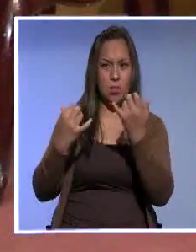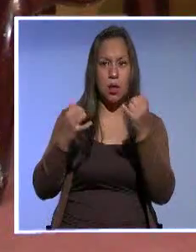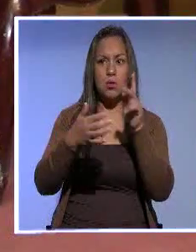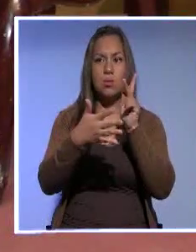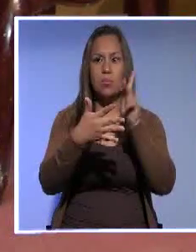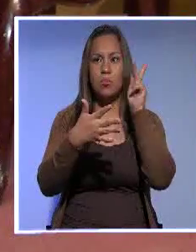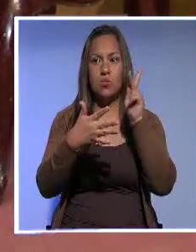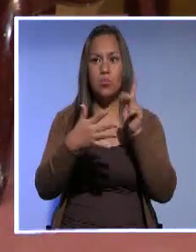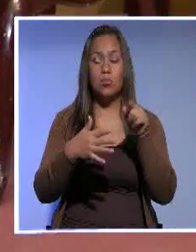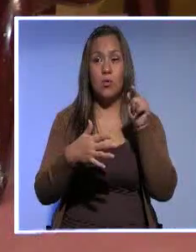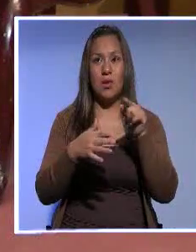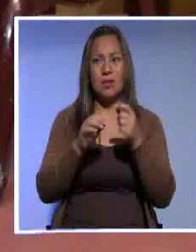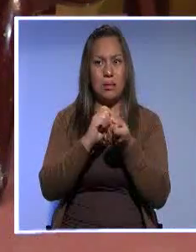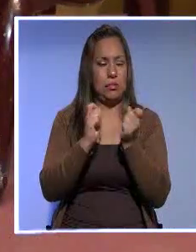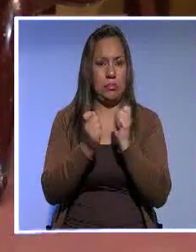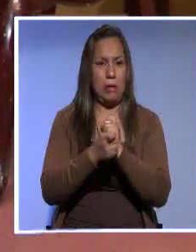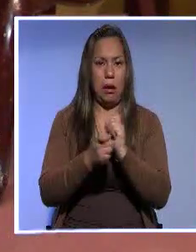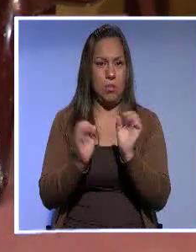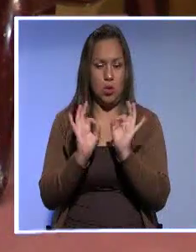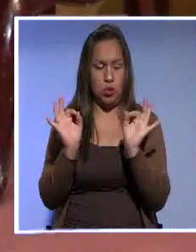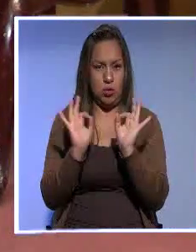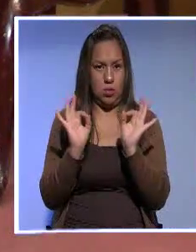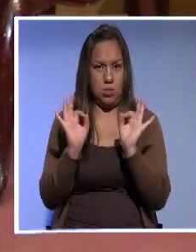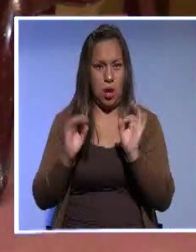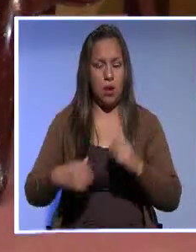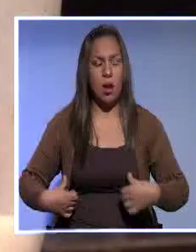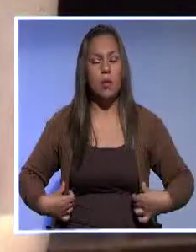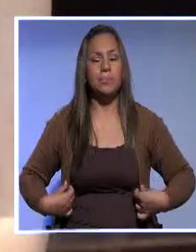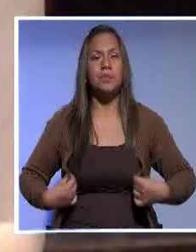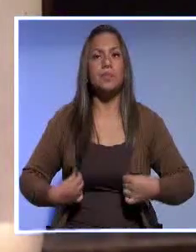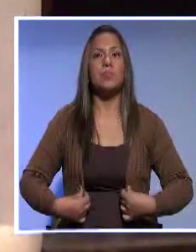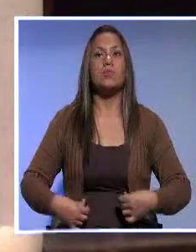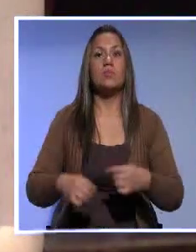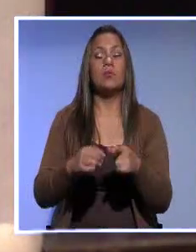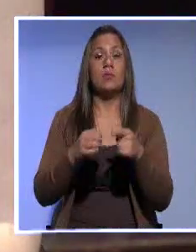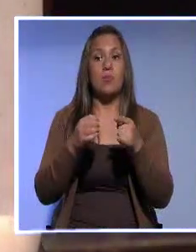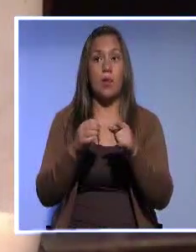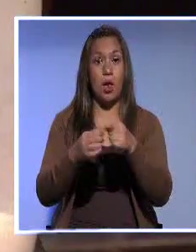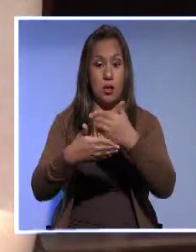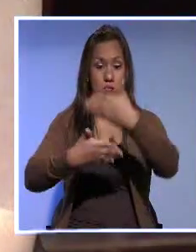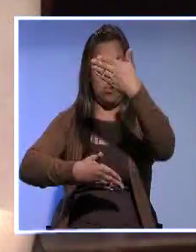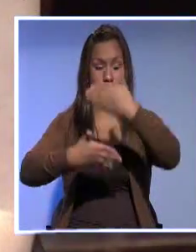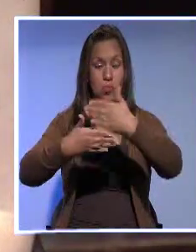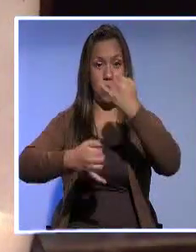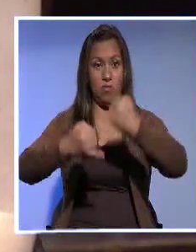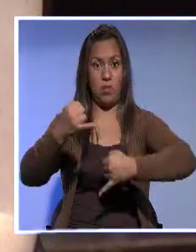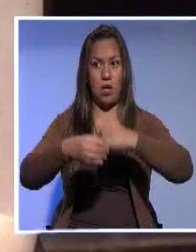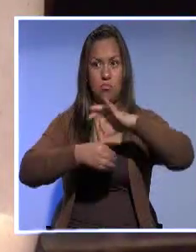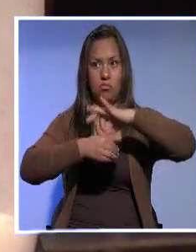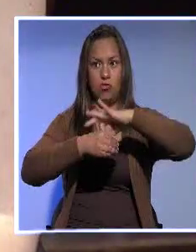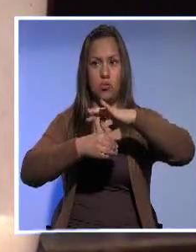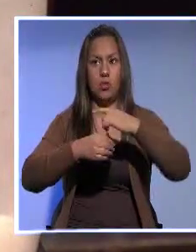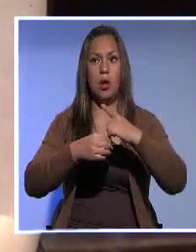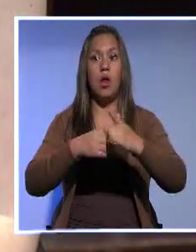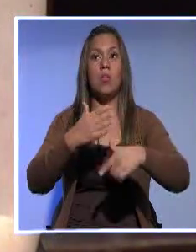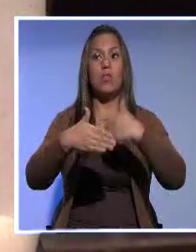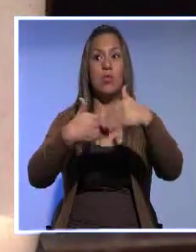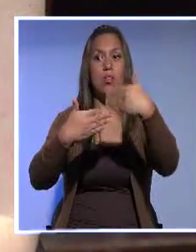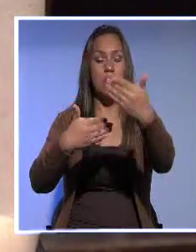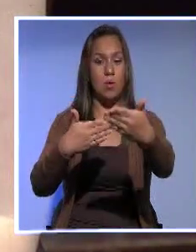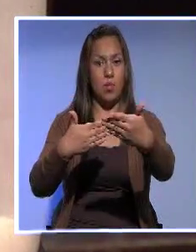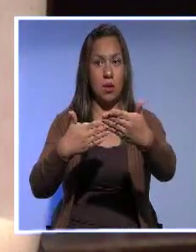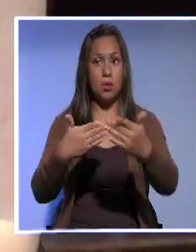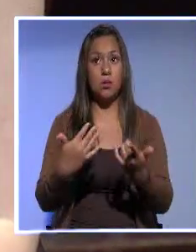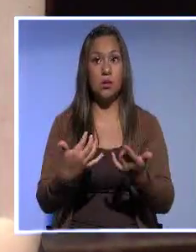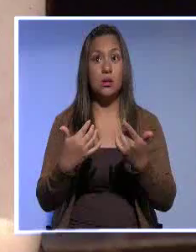punto al menos no hubo cambios respecto del documento final que fue votado. Este documento pasará al Ejecutivo, el Ejecutivo